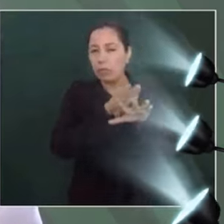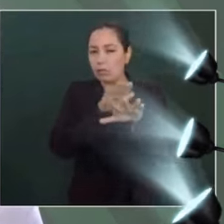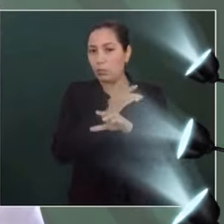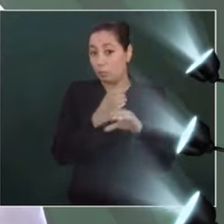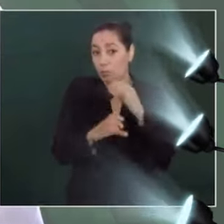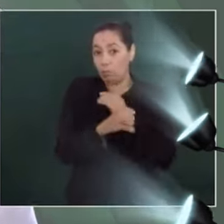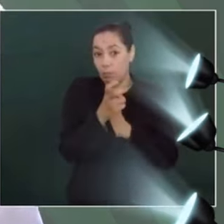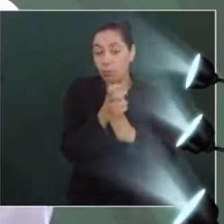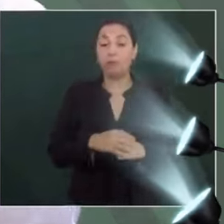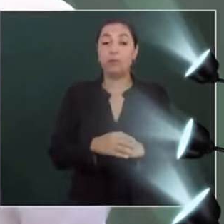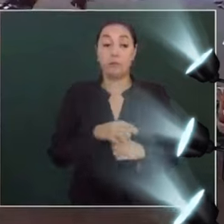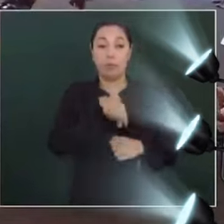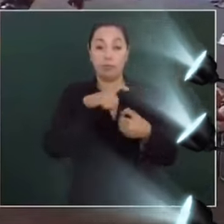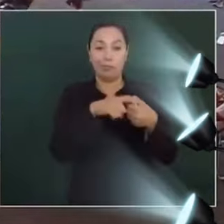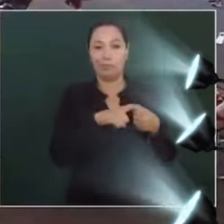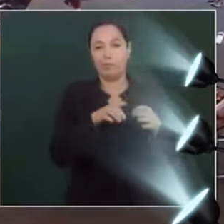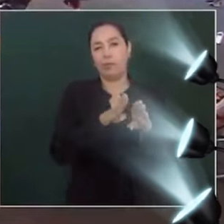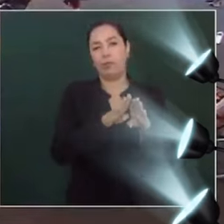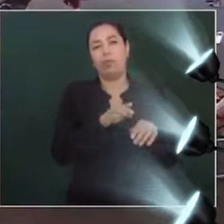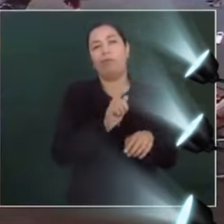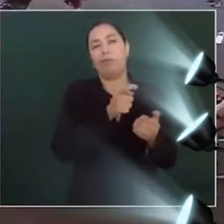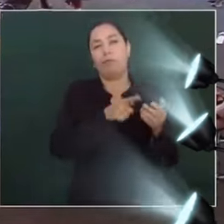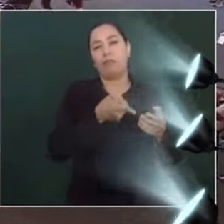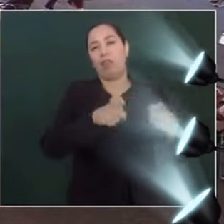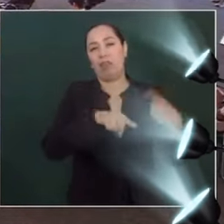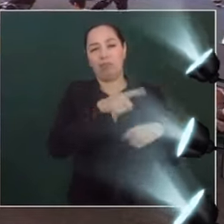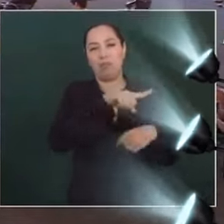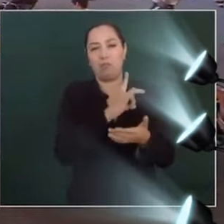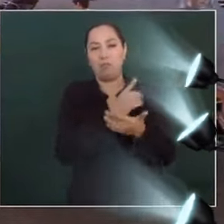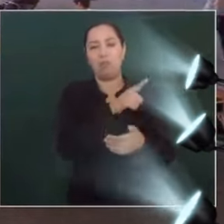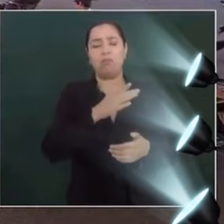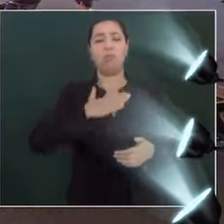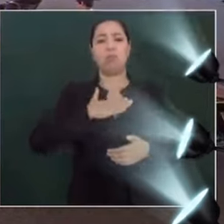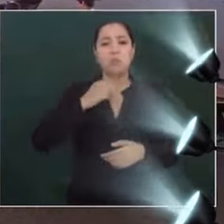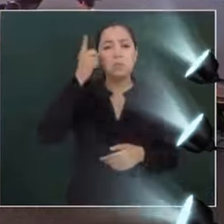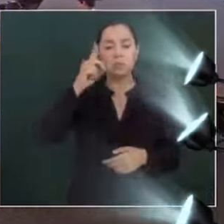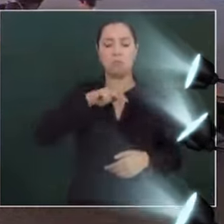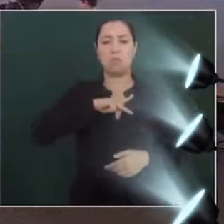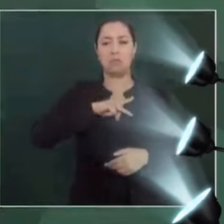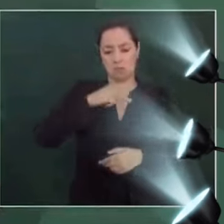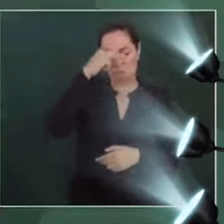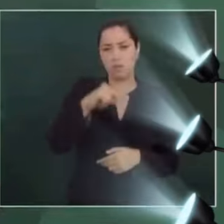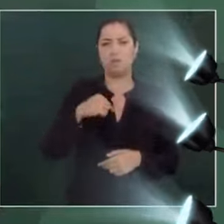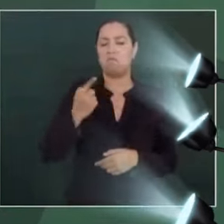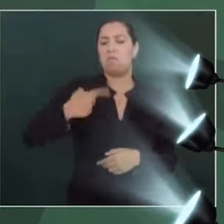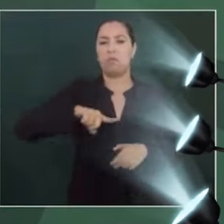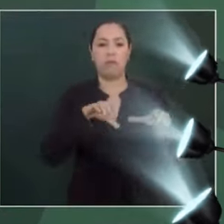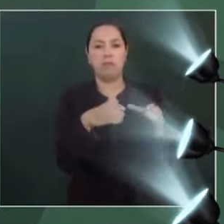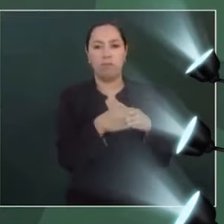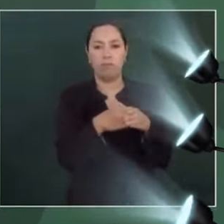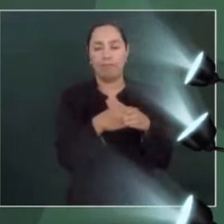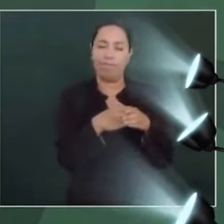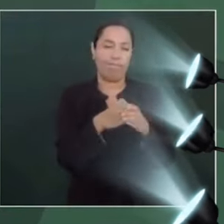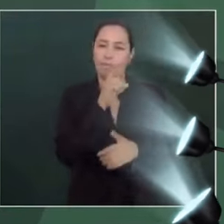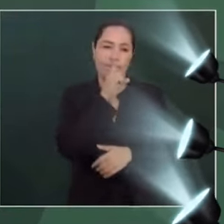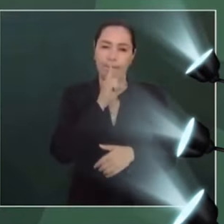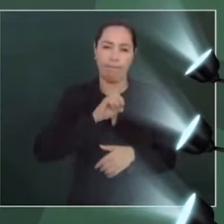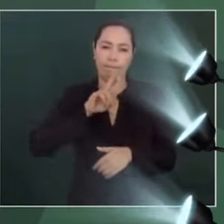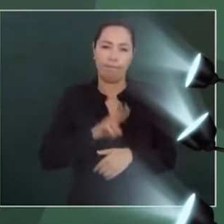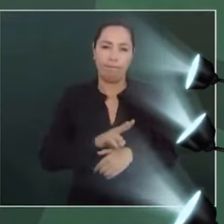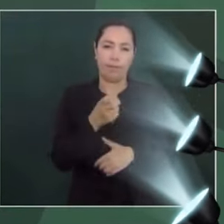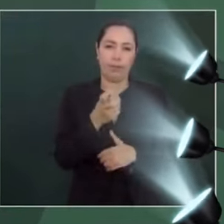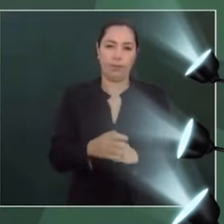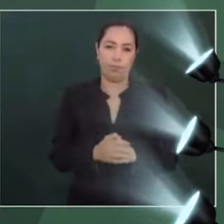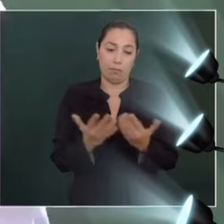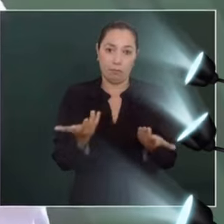cosas, formaban parte de la oligarquía de los que se sentían dueños de México, de los que mandaban. Porque no es cierto, en